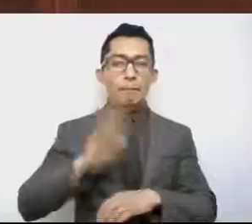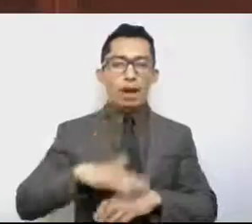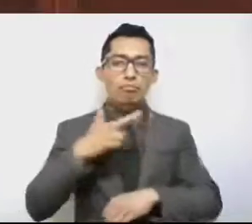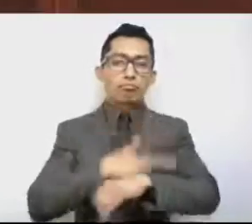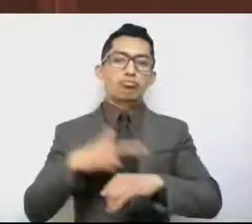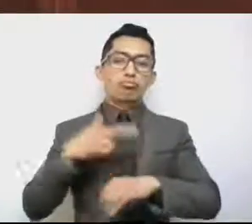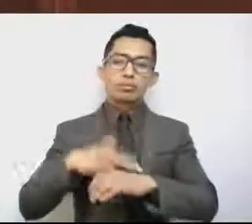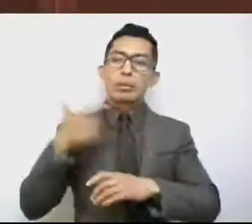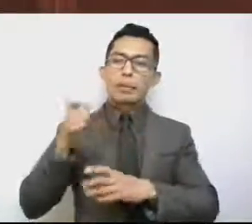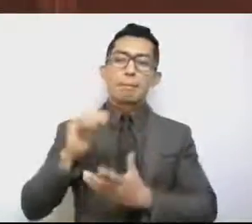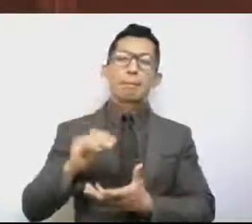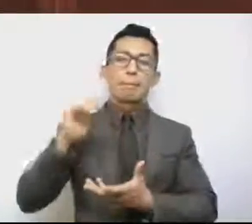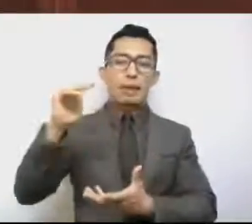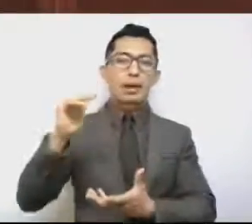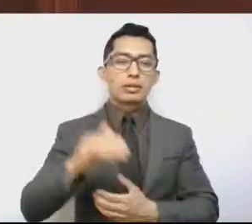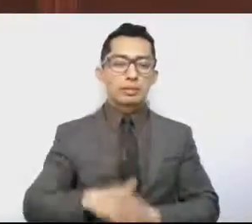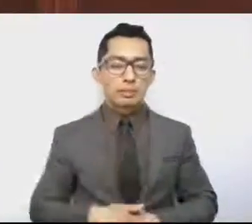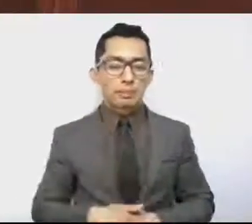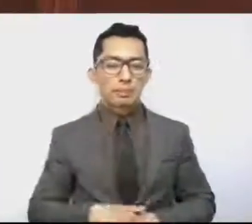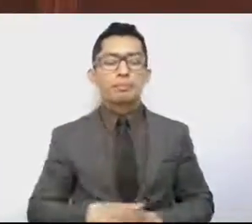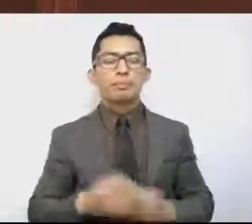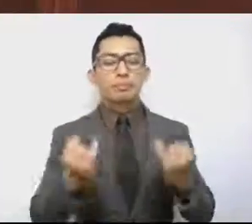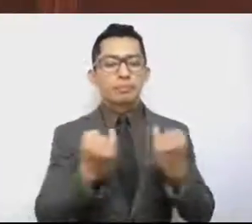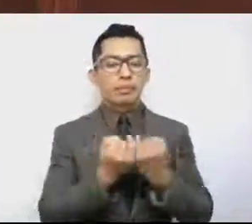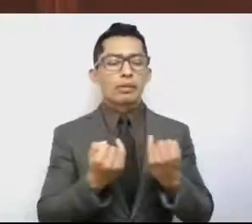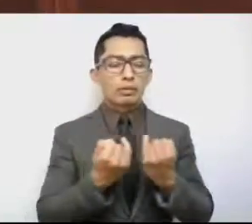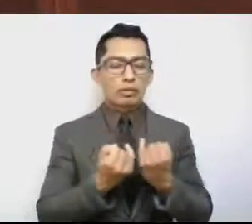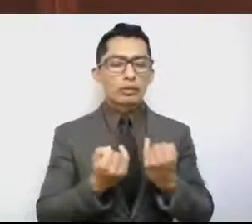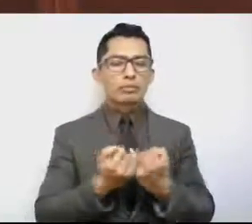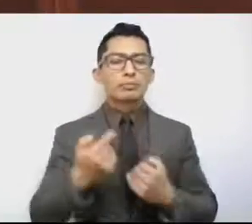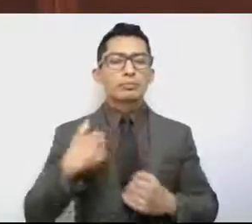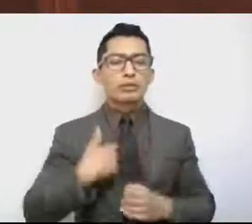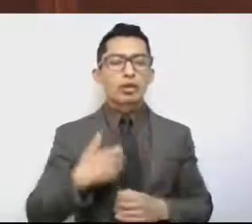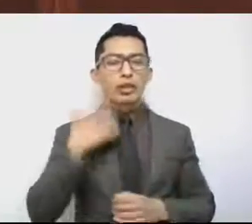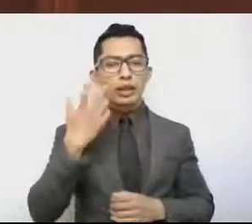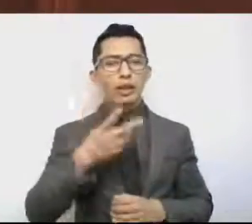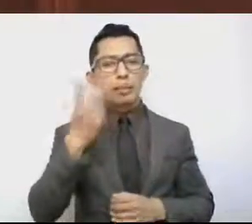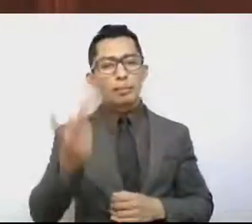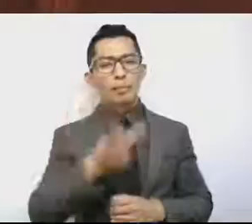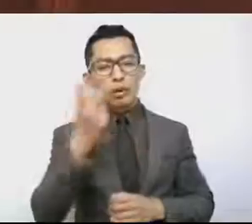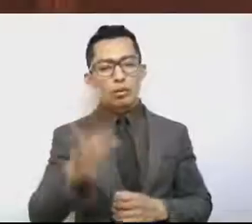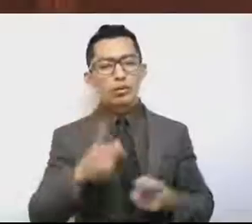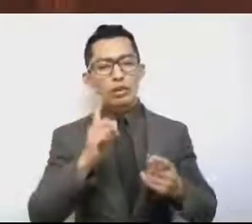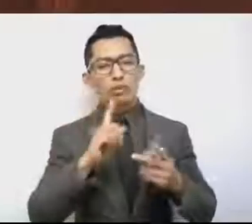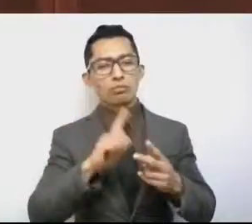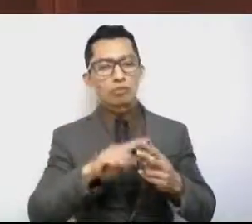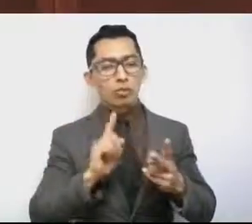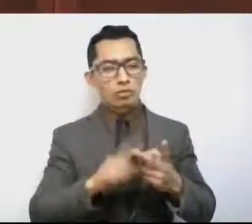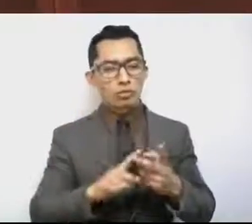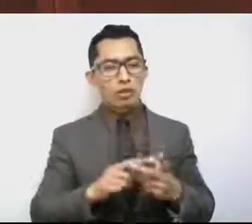hacer dos preguntas. Una,